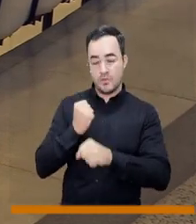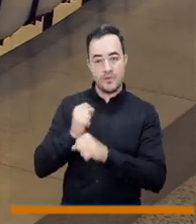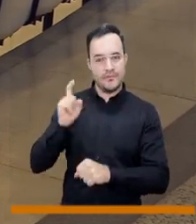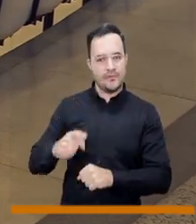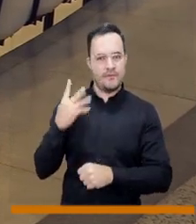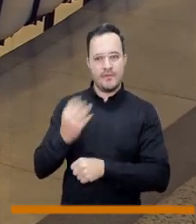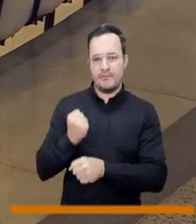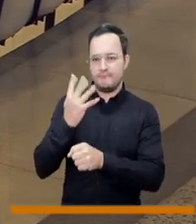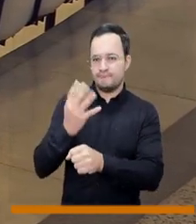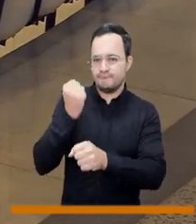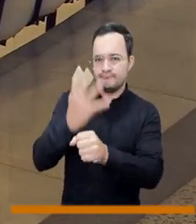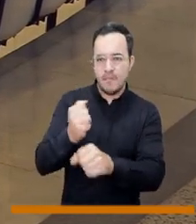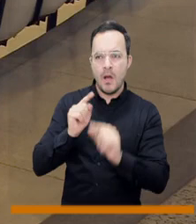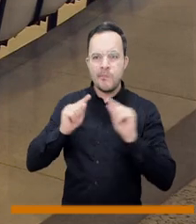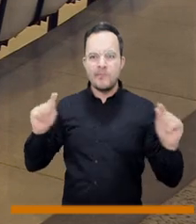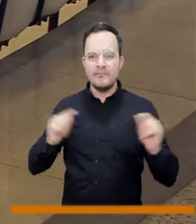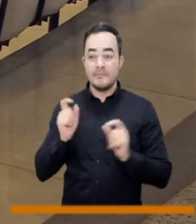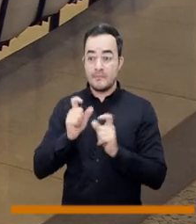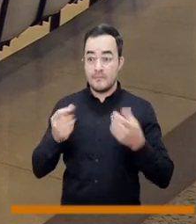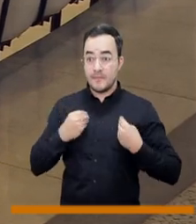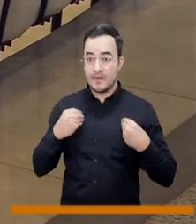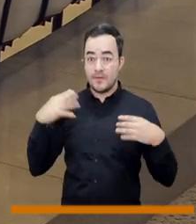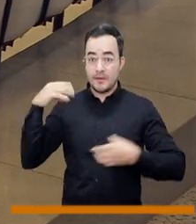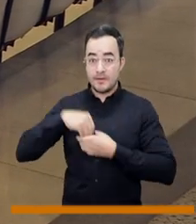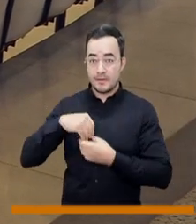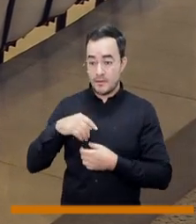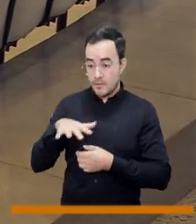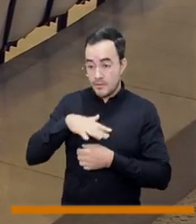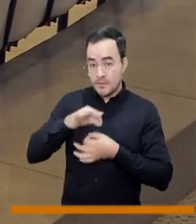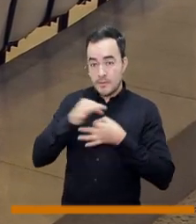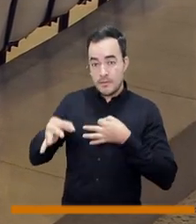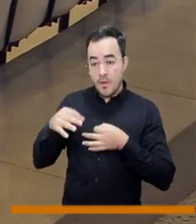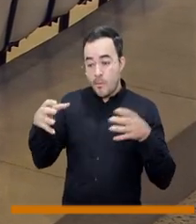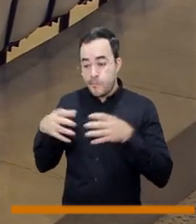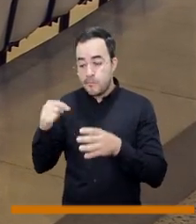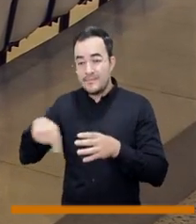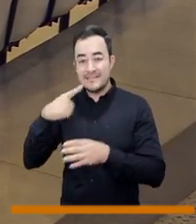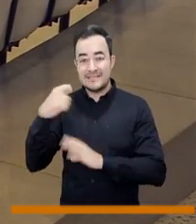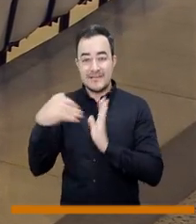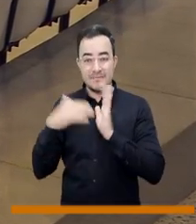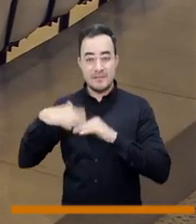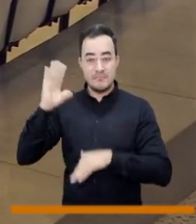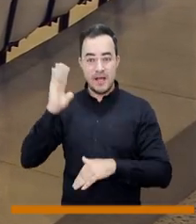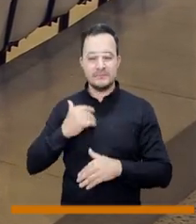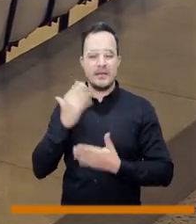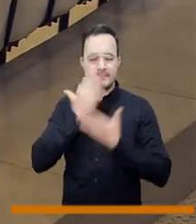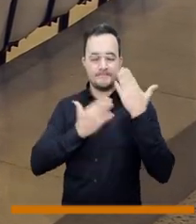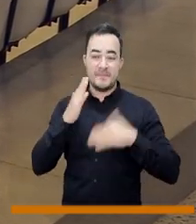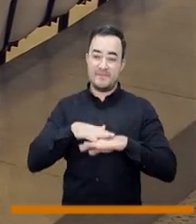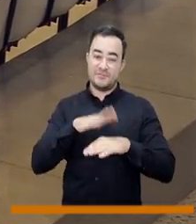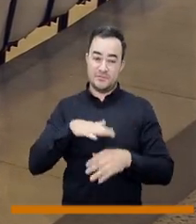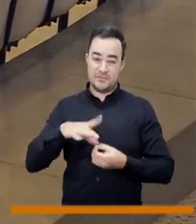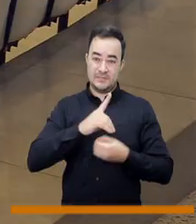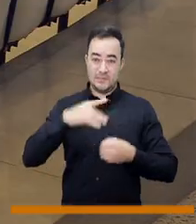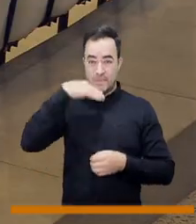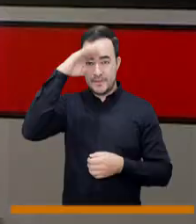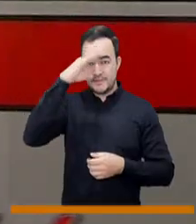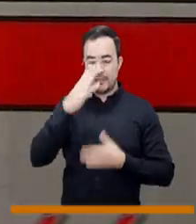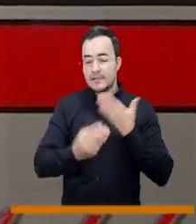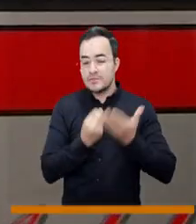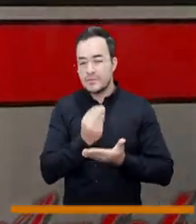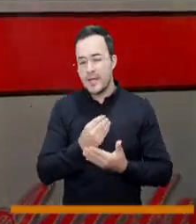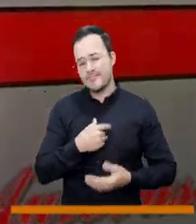normatividad vigente para los municipios con más de 100.000 habitantes. Los resultados para nuestro distrito no son los mejores.